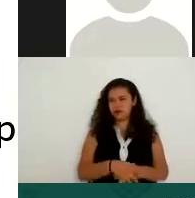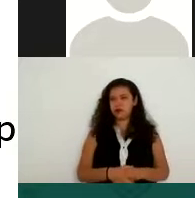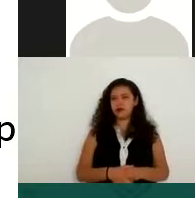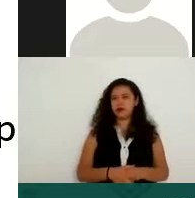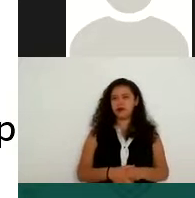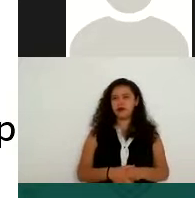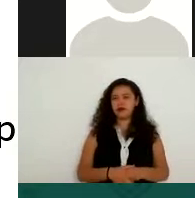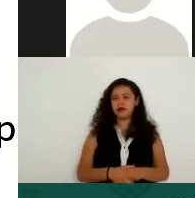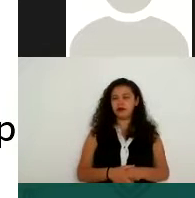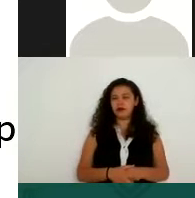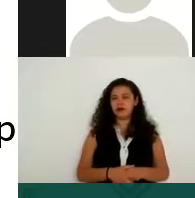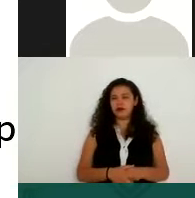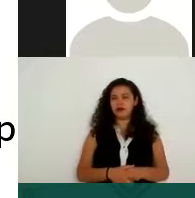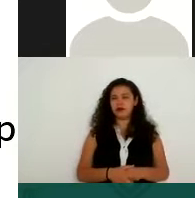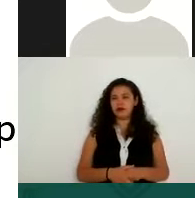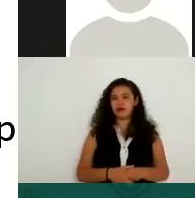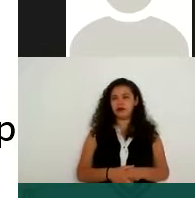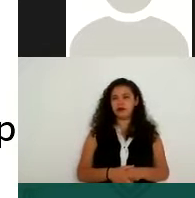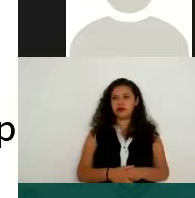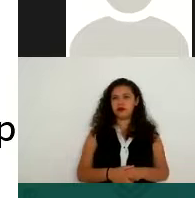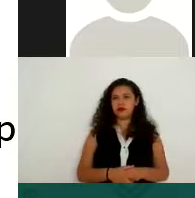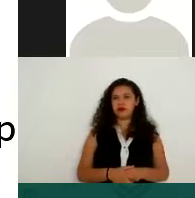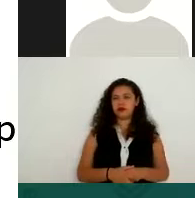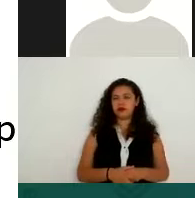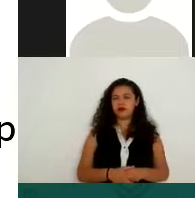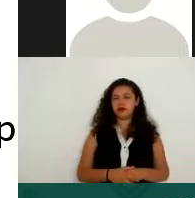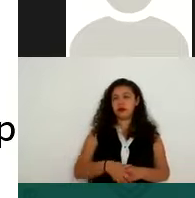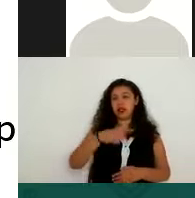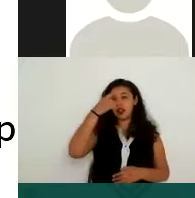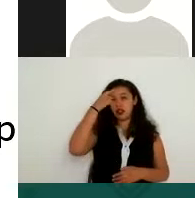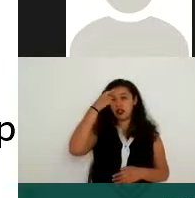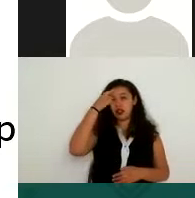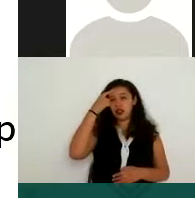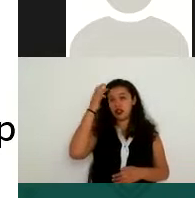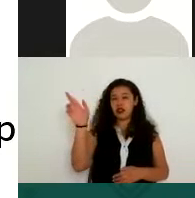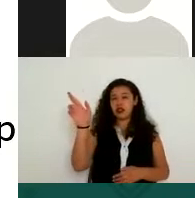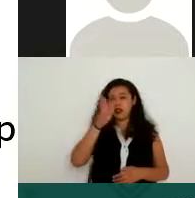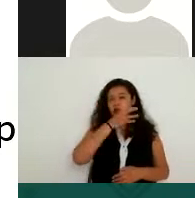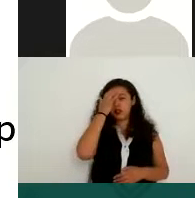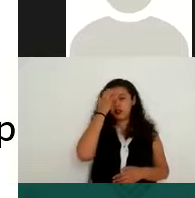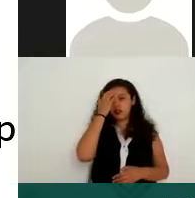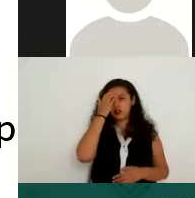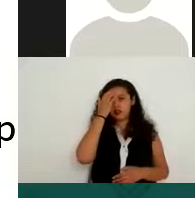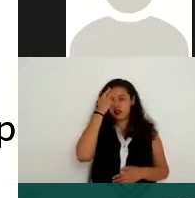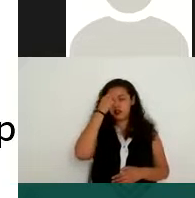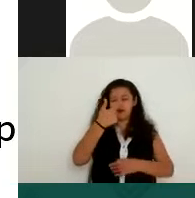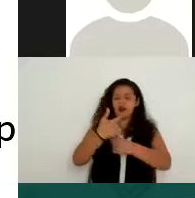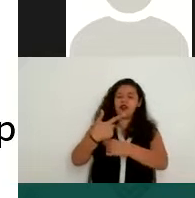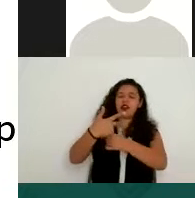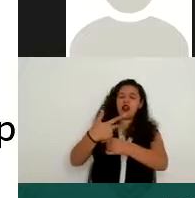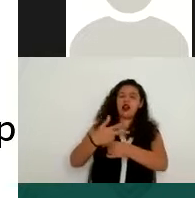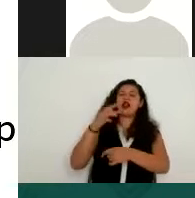sistemas muy diversos que utilizan esta tecnología. Incluso hay lugares donde, o centros de trabajo donde para uno poder